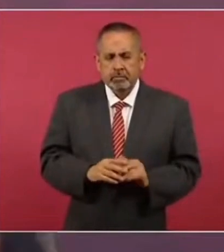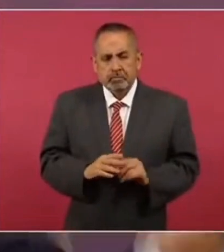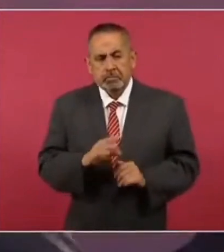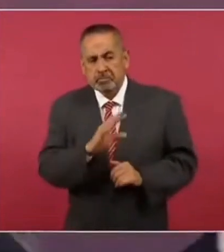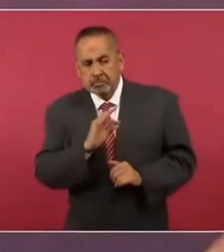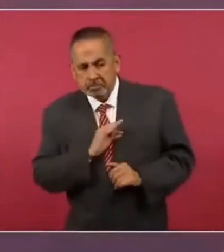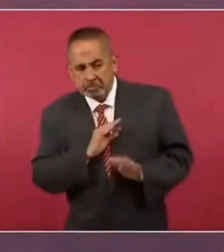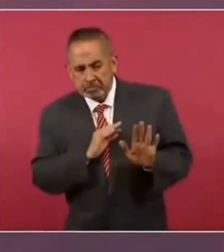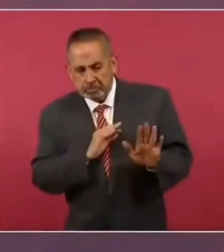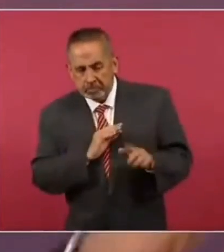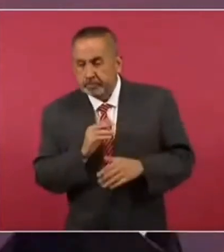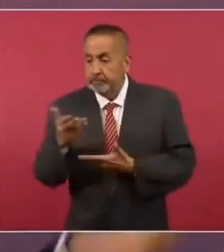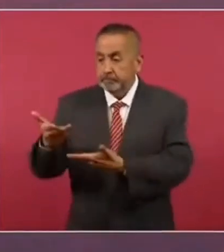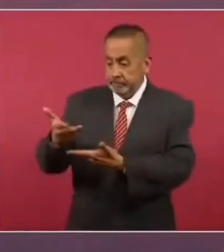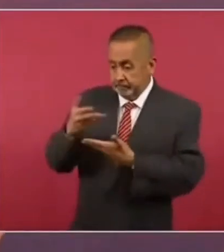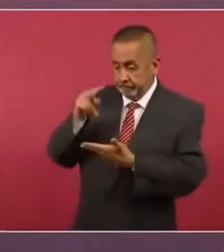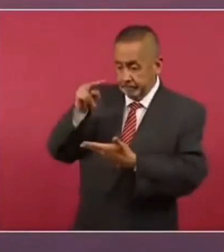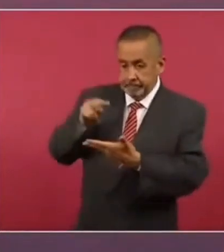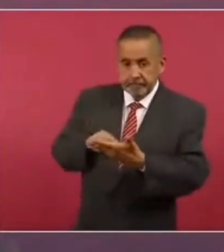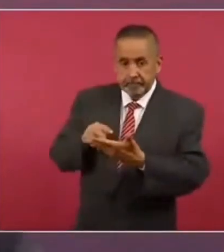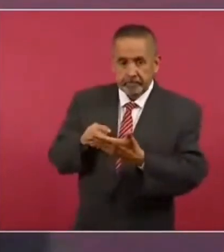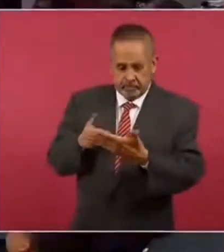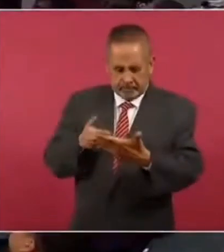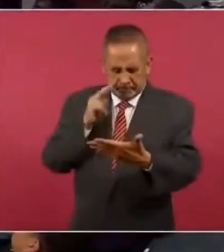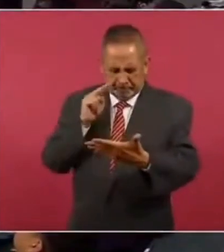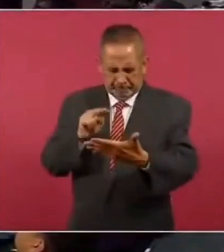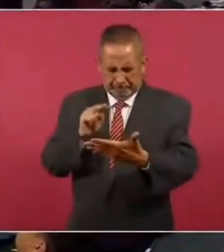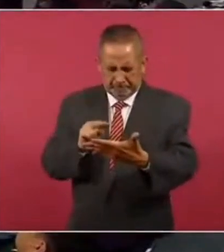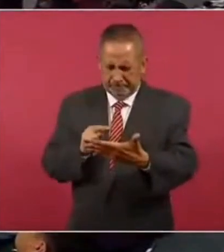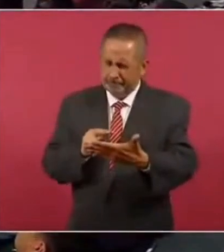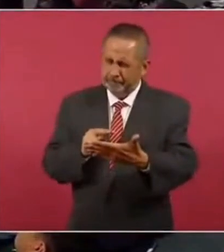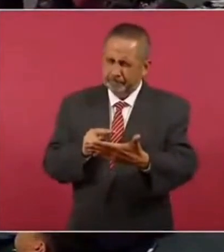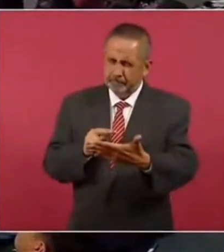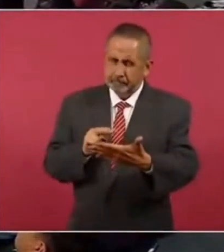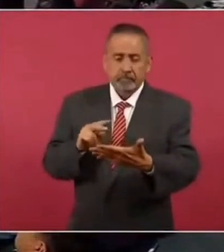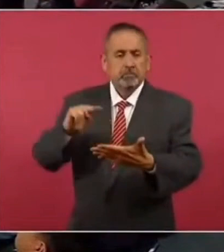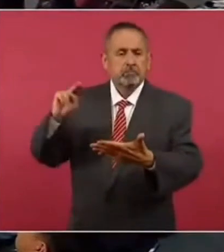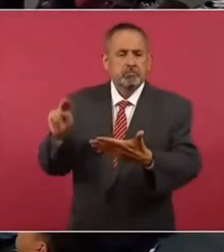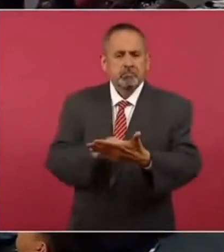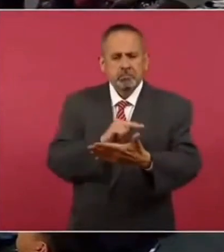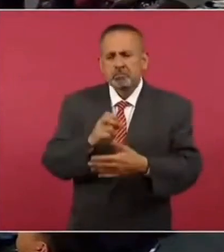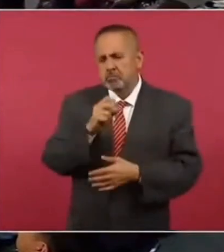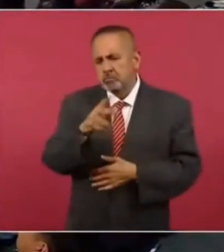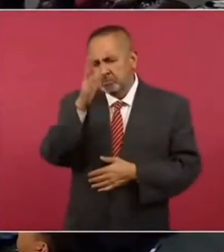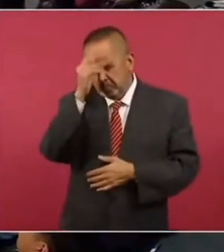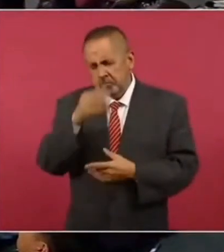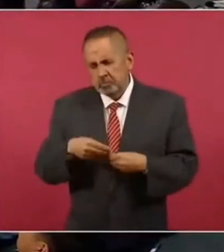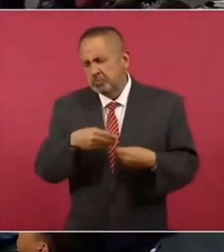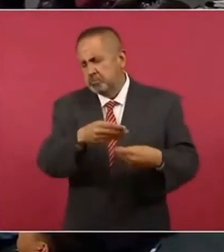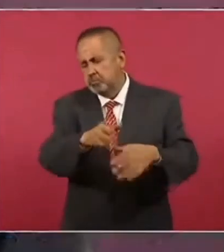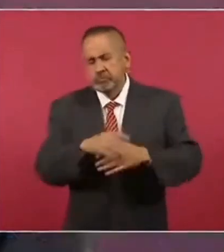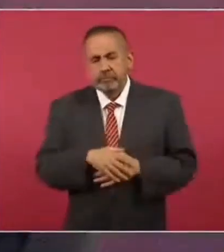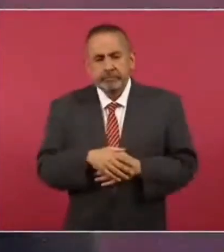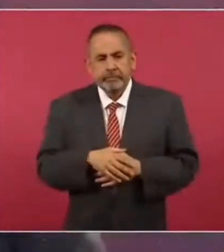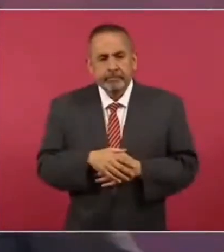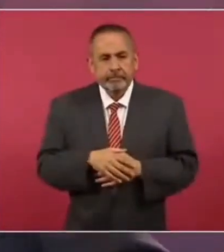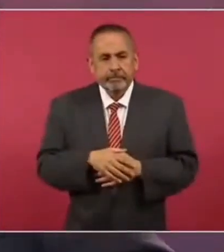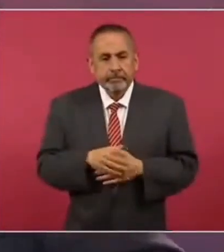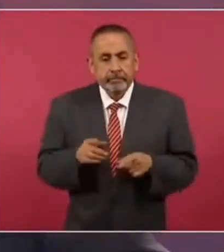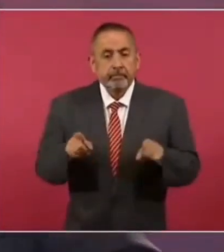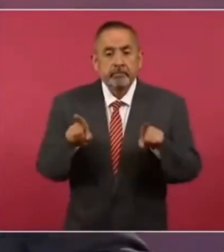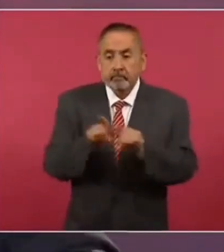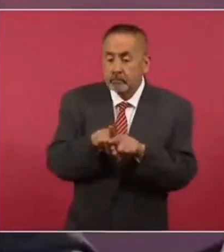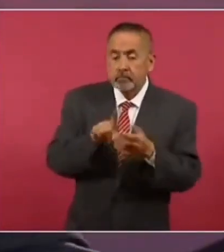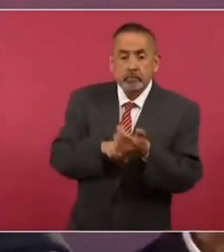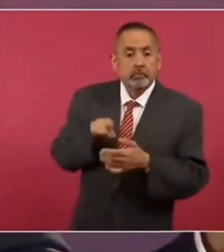Me pasa el acuerdo y lo firmo. Al mismo tiempo que